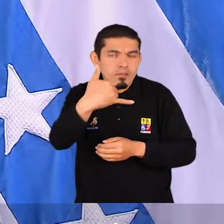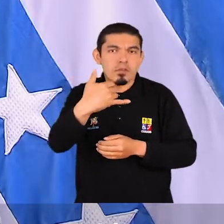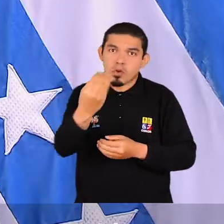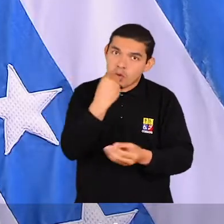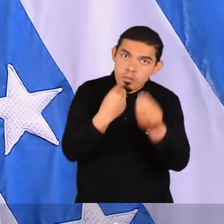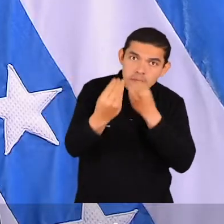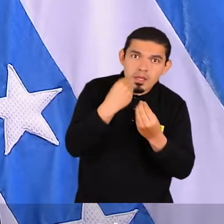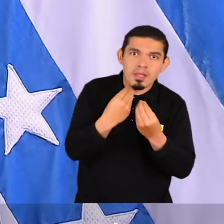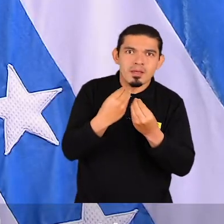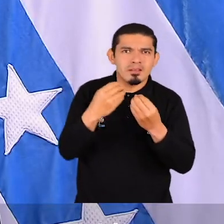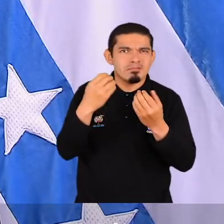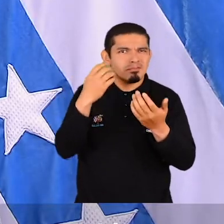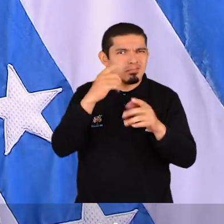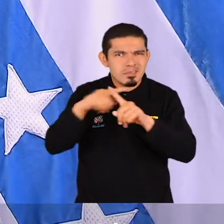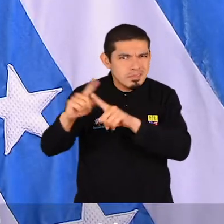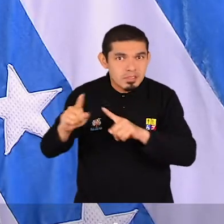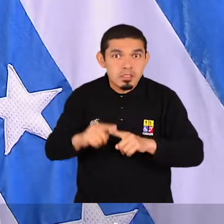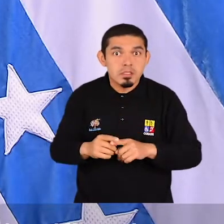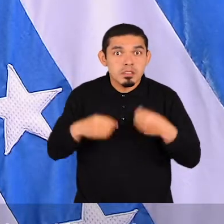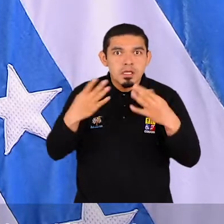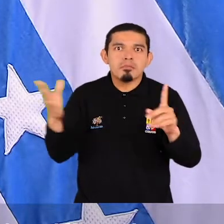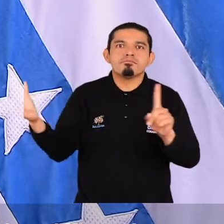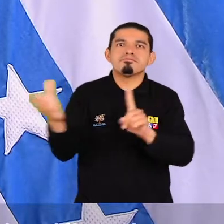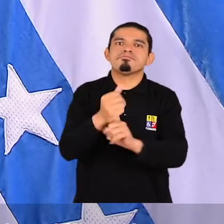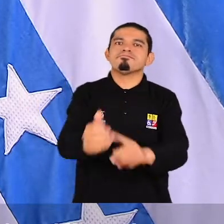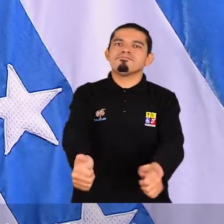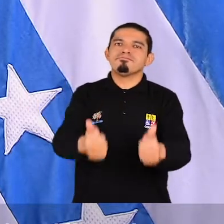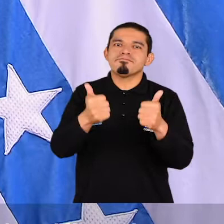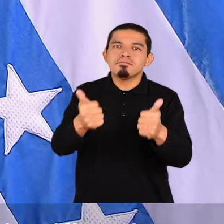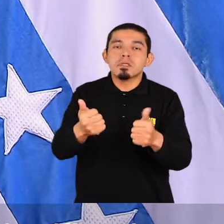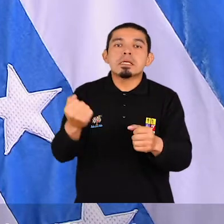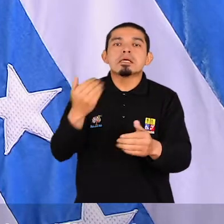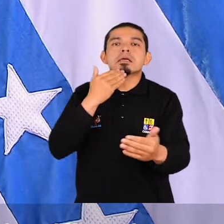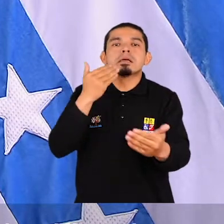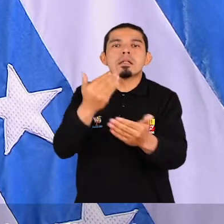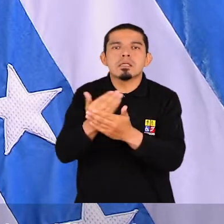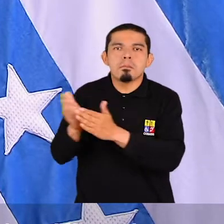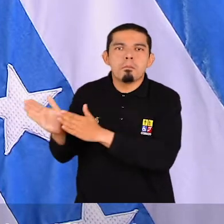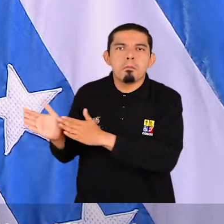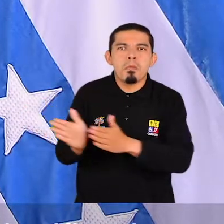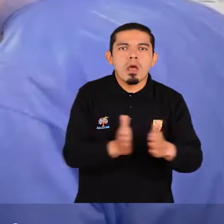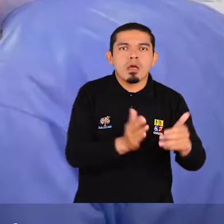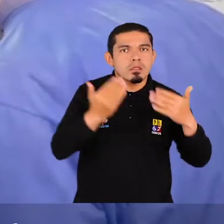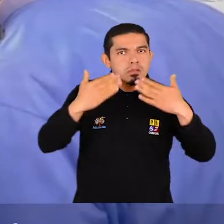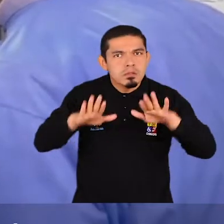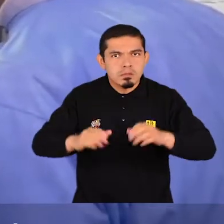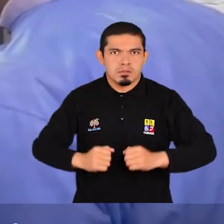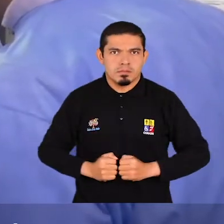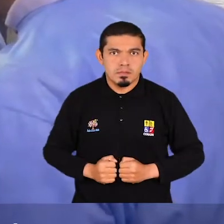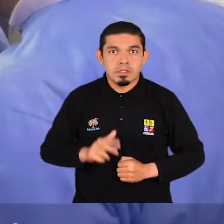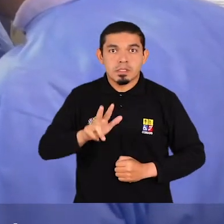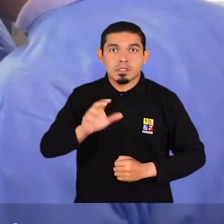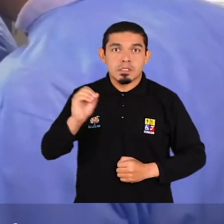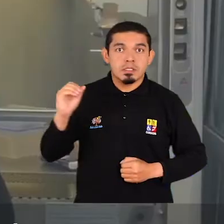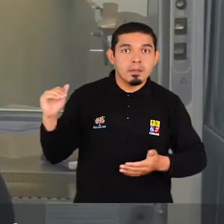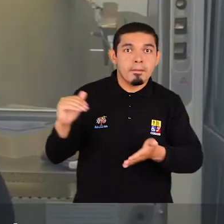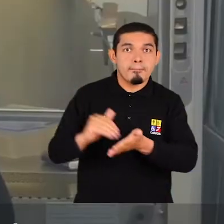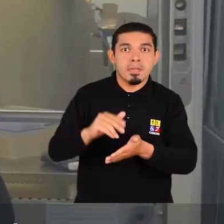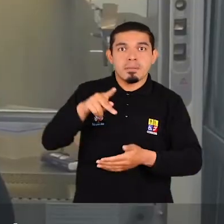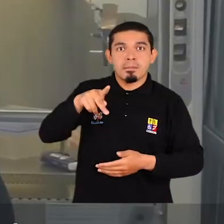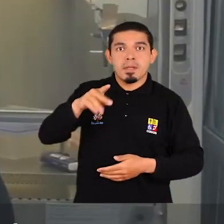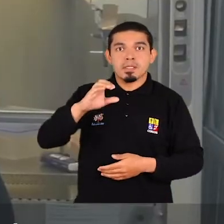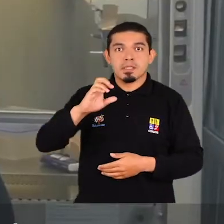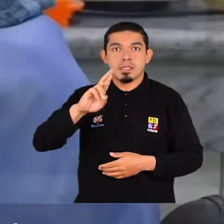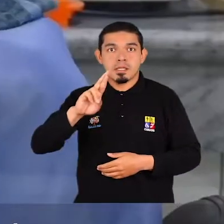estratégicos. Pero lo hemos logrado. Esto ha sido fruto de un trabajo bien planificado. Más de 30.000 pruebas PCR